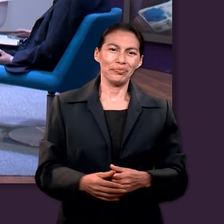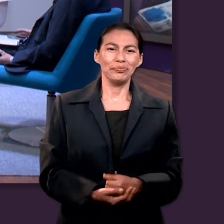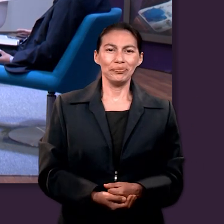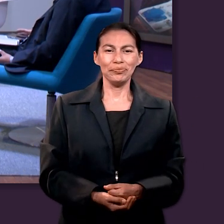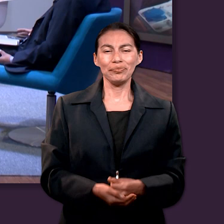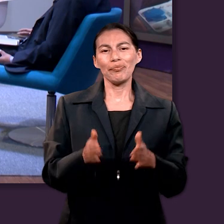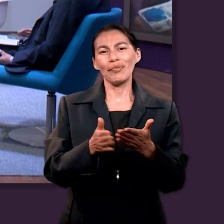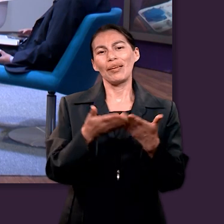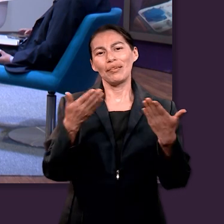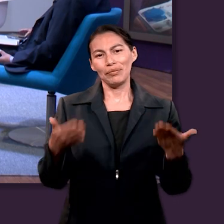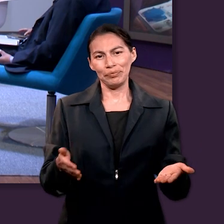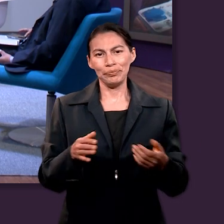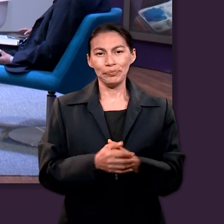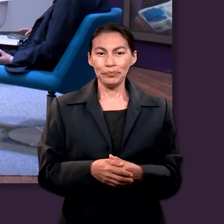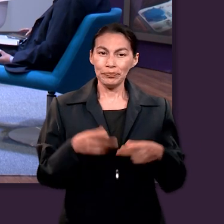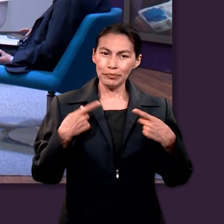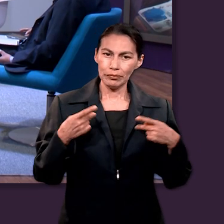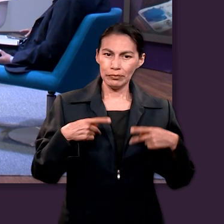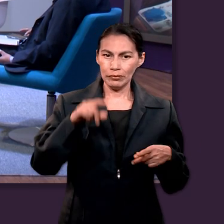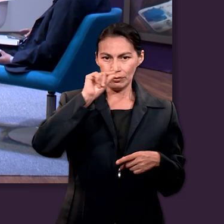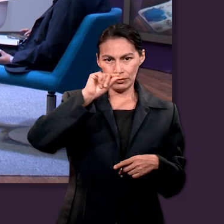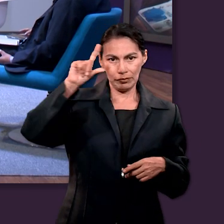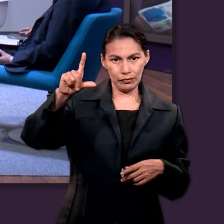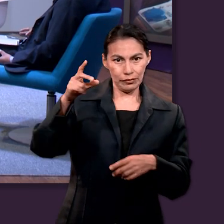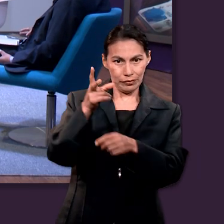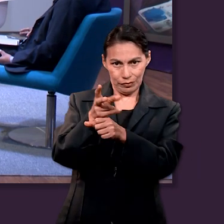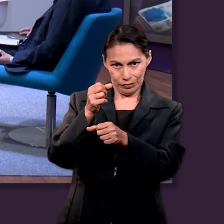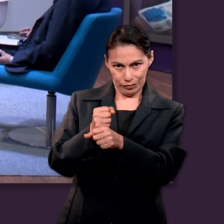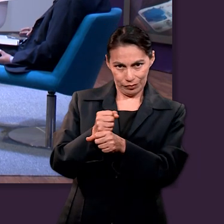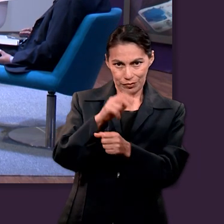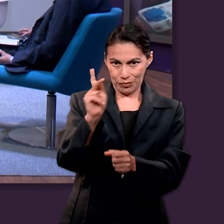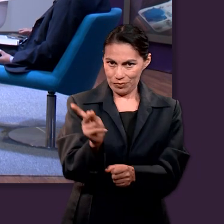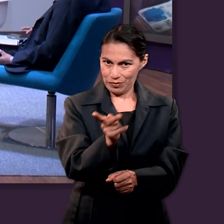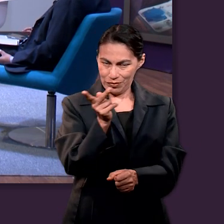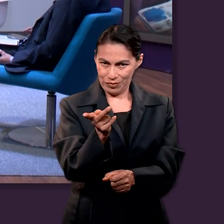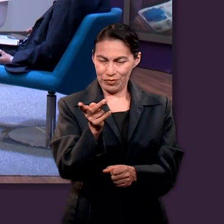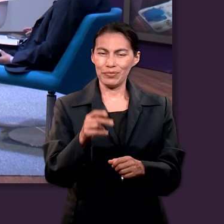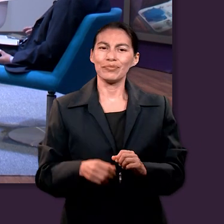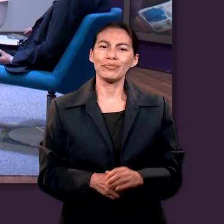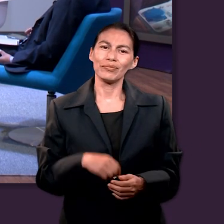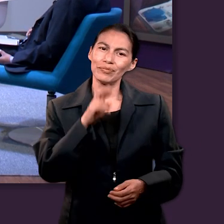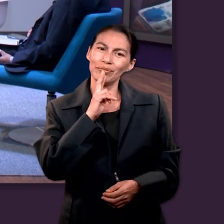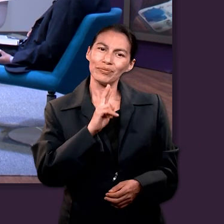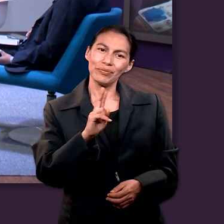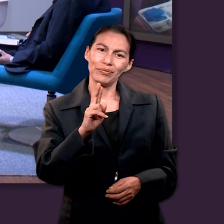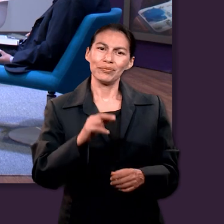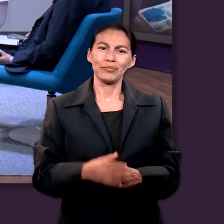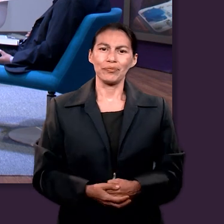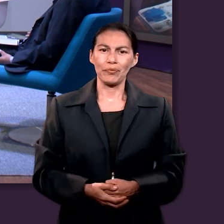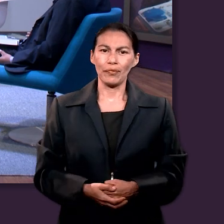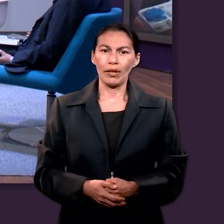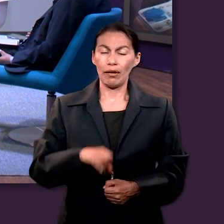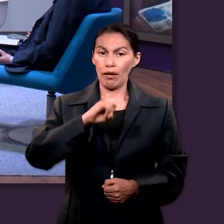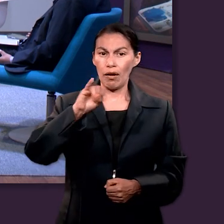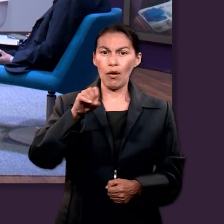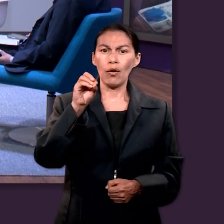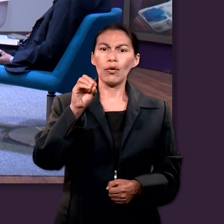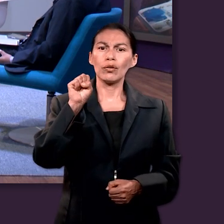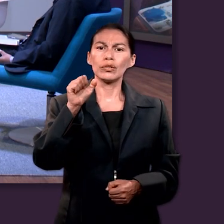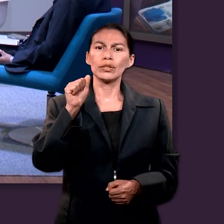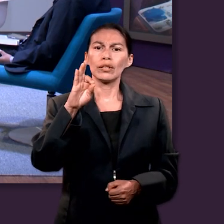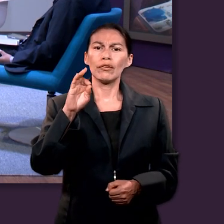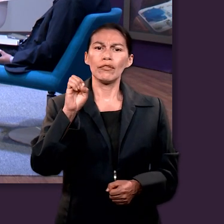alabanza nos trae a la vida como cristianos. Bien, pues vamos a invitar a nuestro experto a que nos apoye